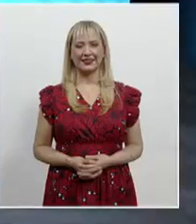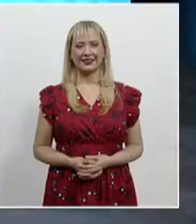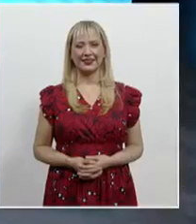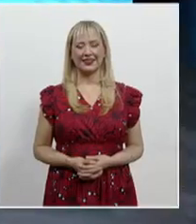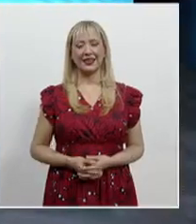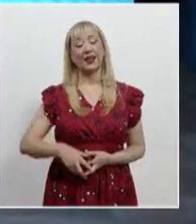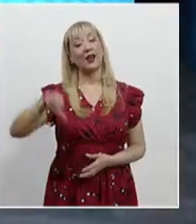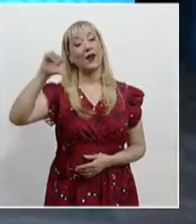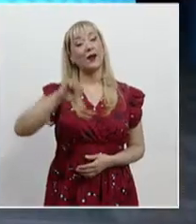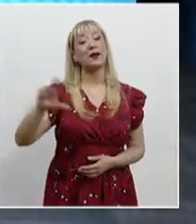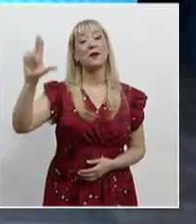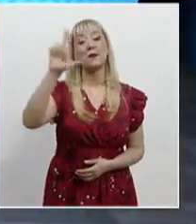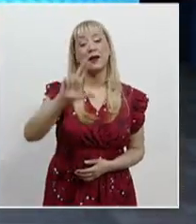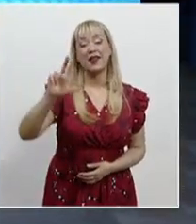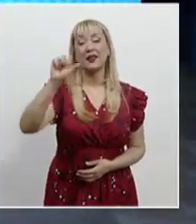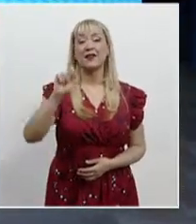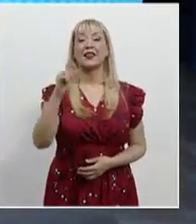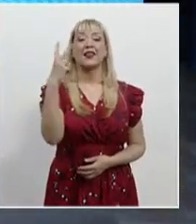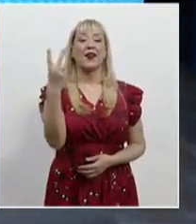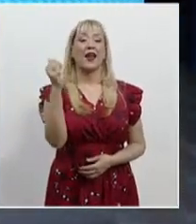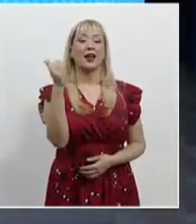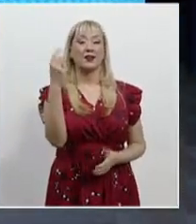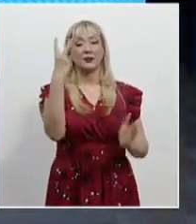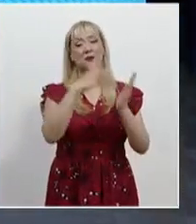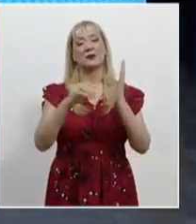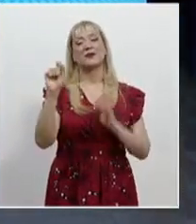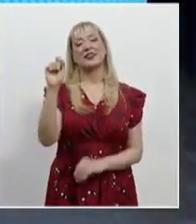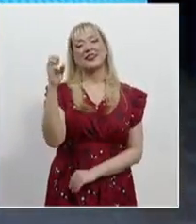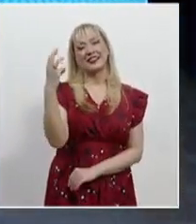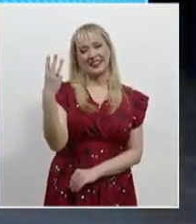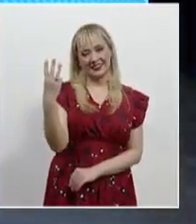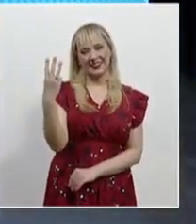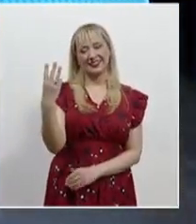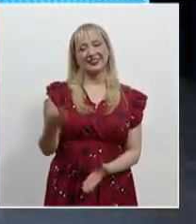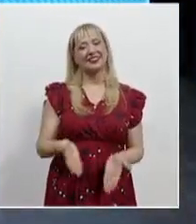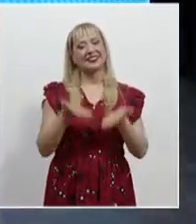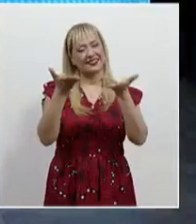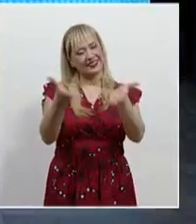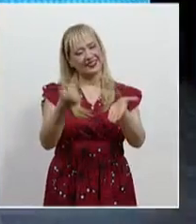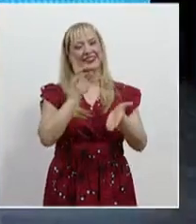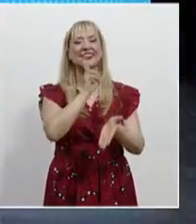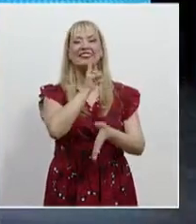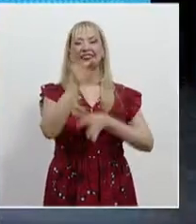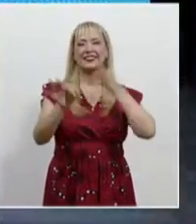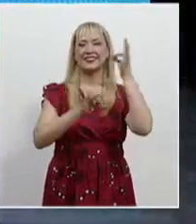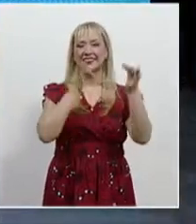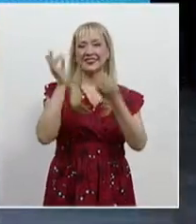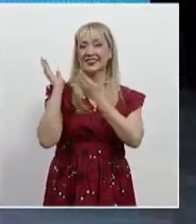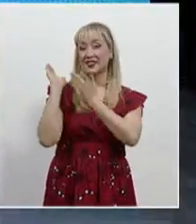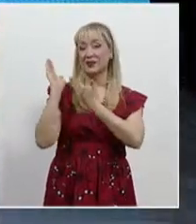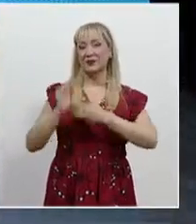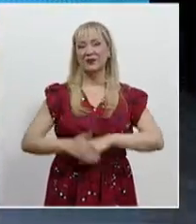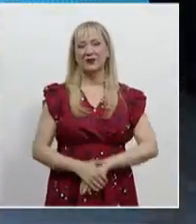Hoy es martes 22 de agosto de 2023 y estas son las noticias.